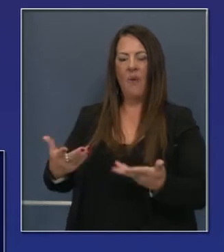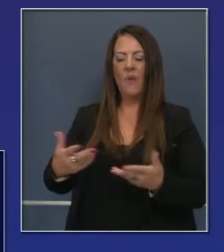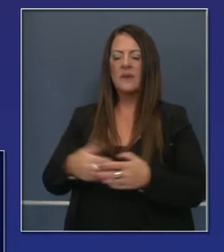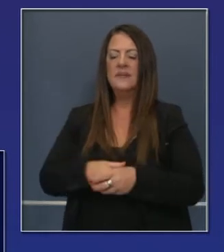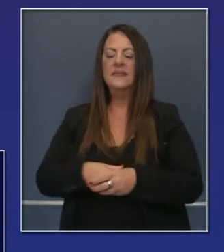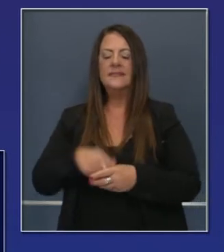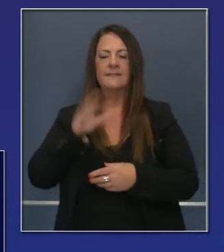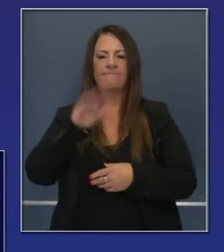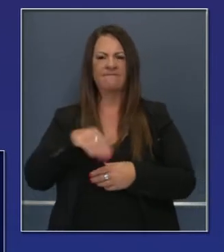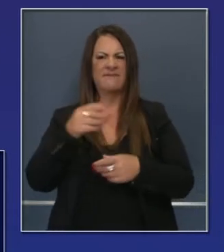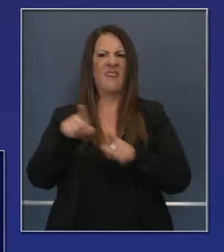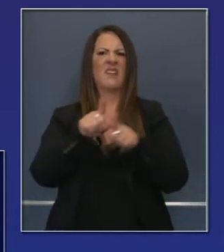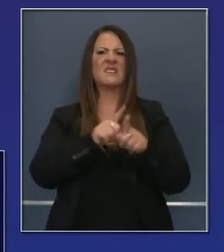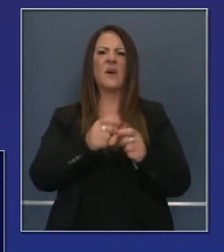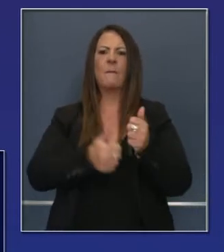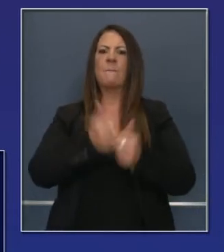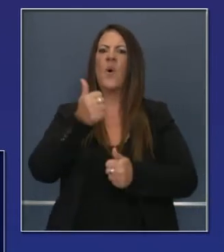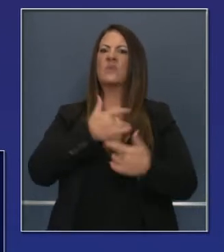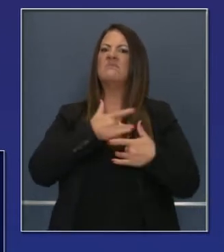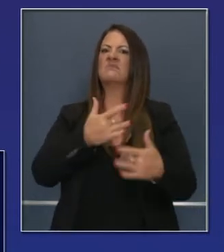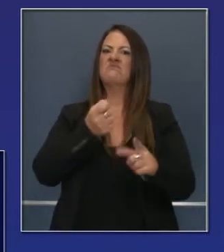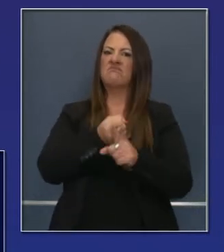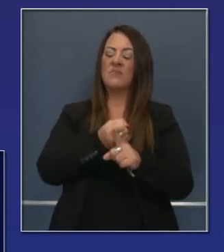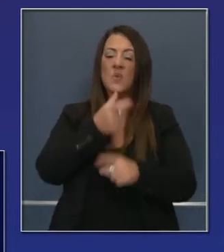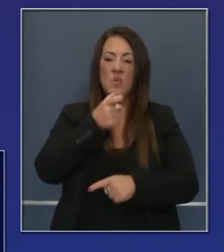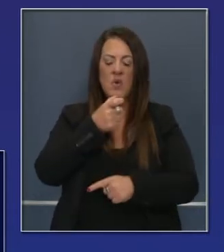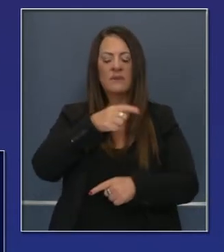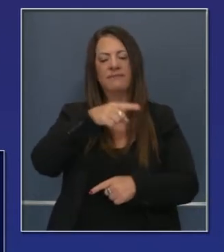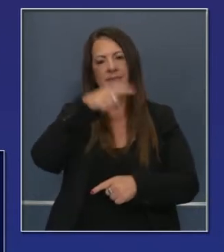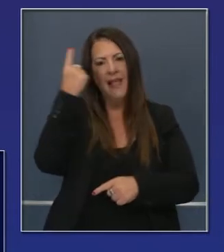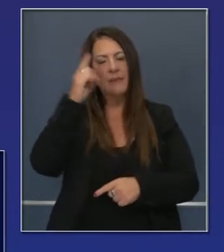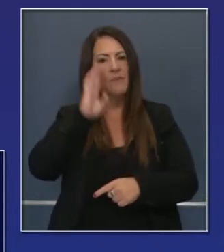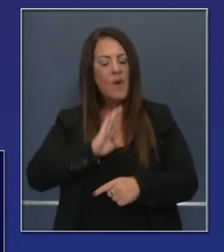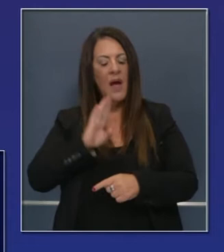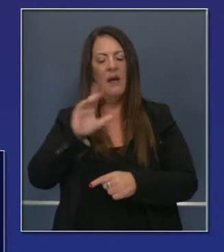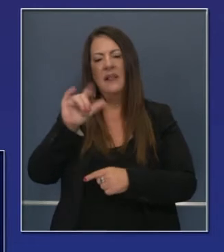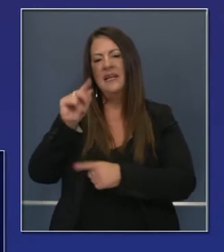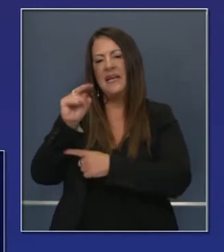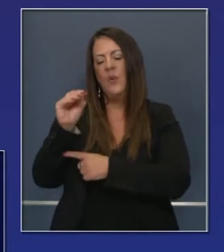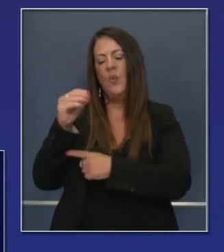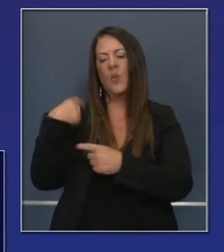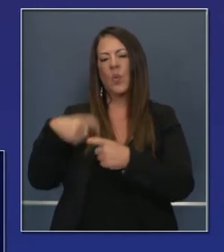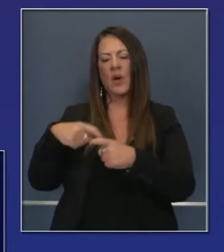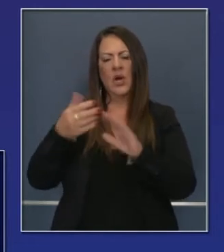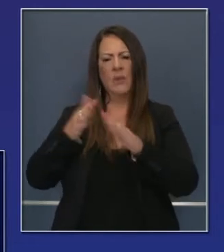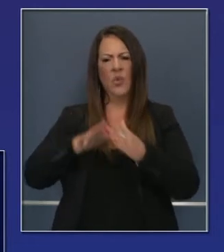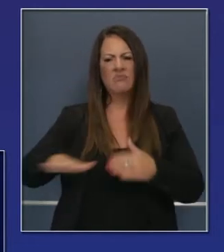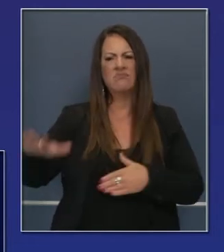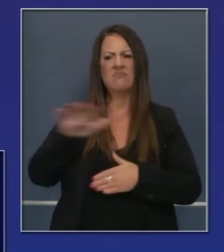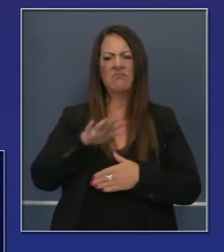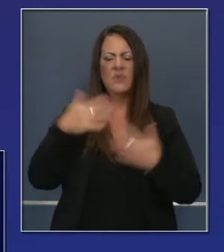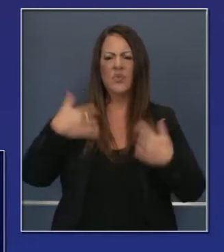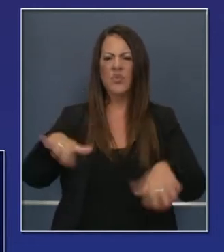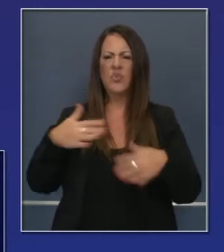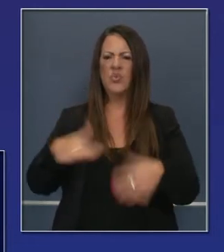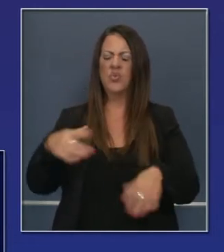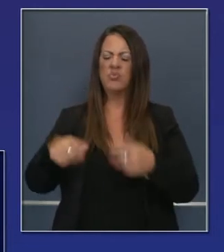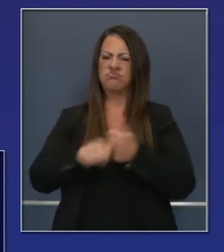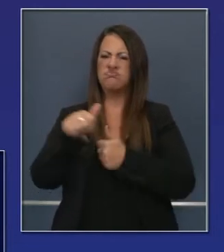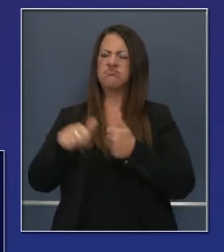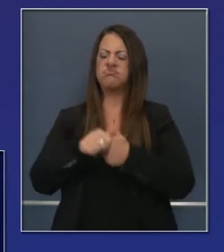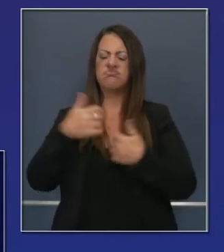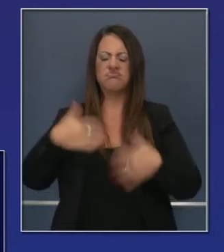desproporcionadamente ataca a las comunidades afroamericanas y latinas en el estado de California. Son comunidades muy